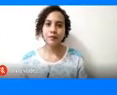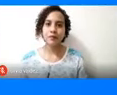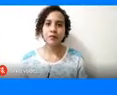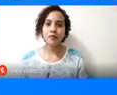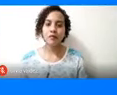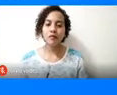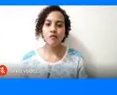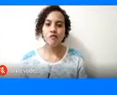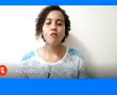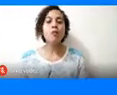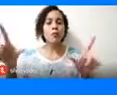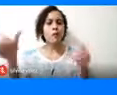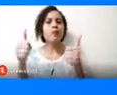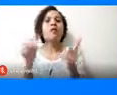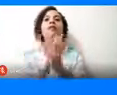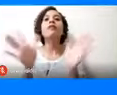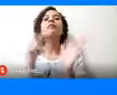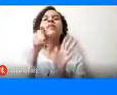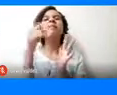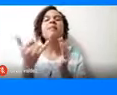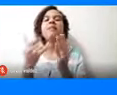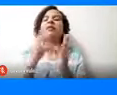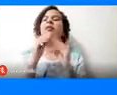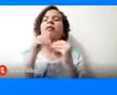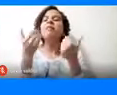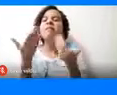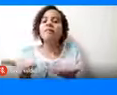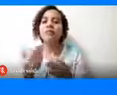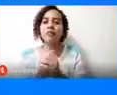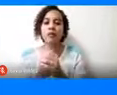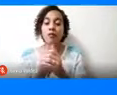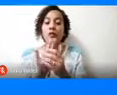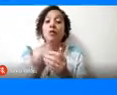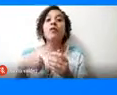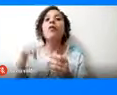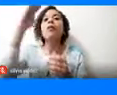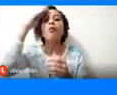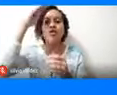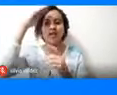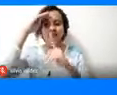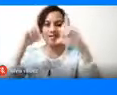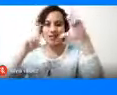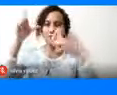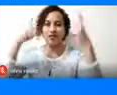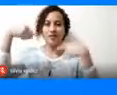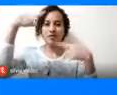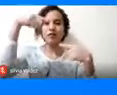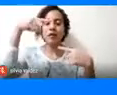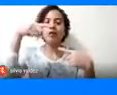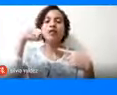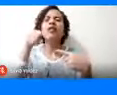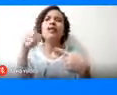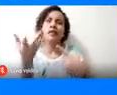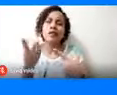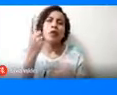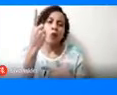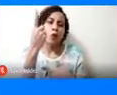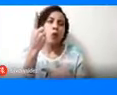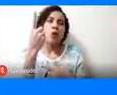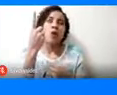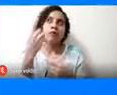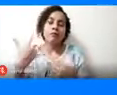Listo. Bueno, en este caso vamos a hablar de nuestra policía de turismo. Vemos que es uno de los